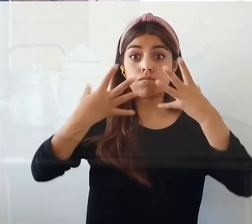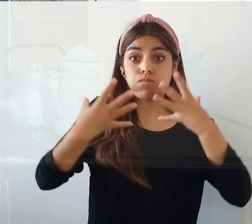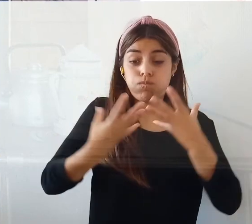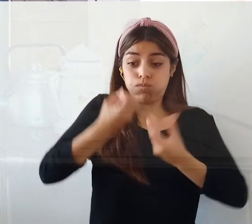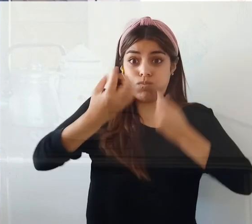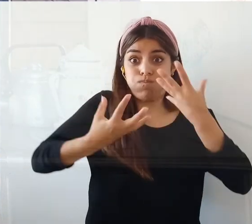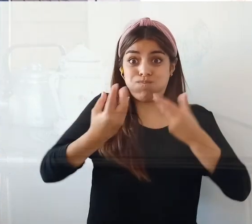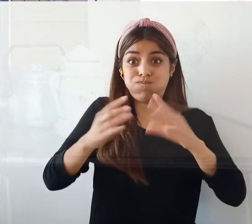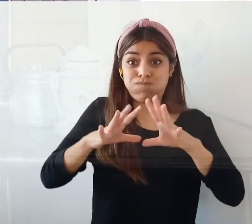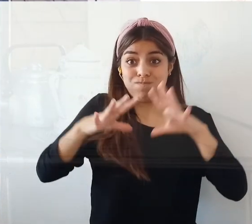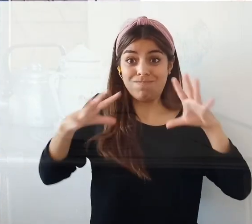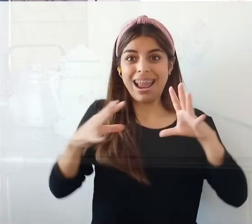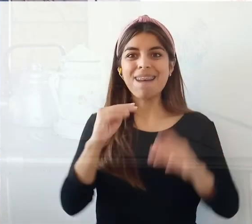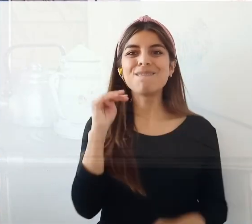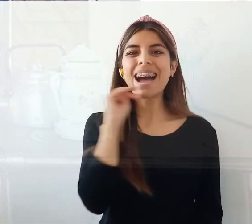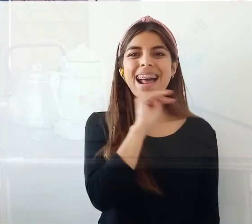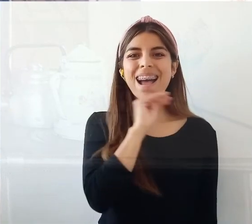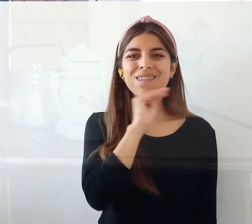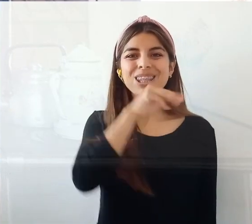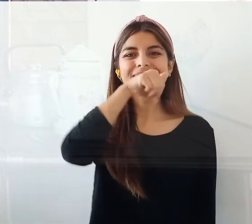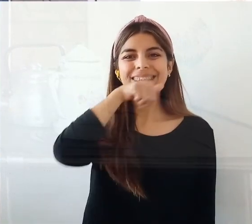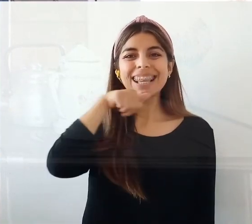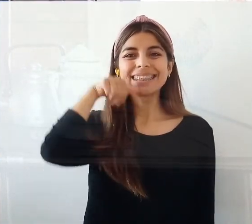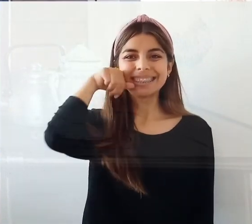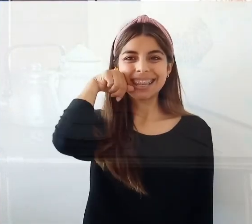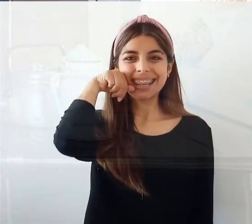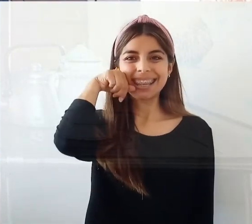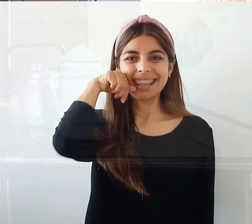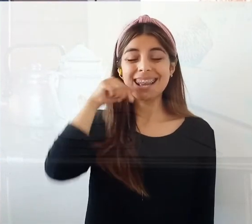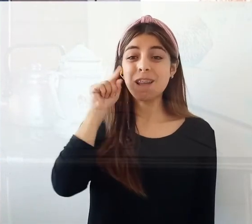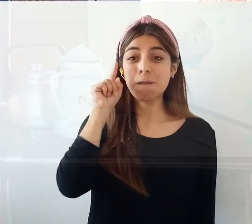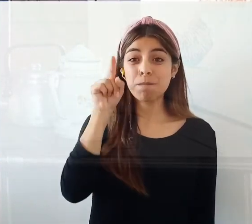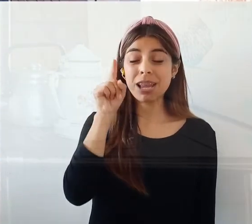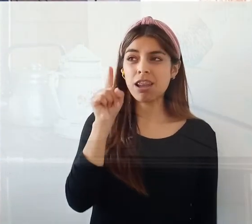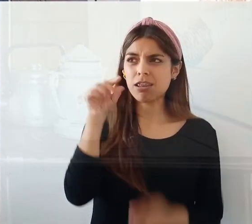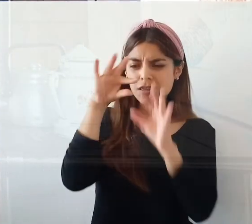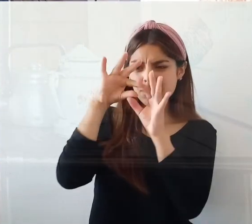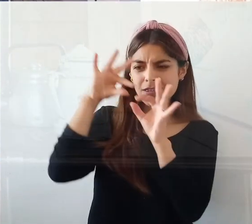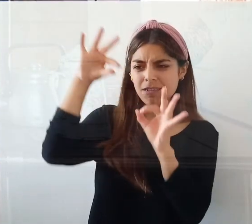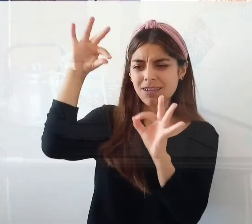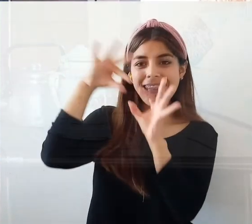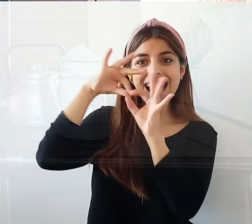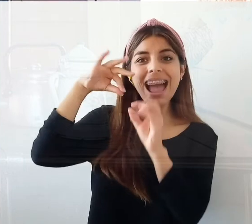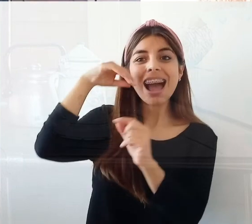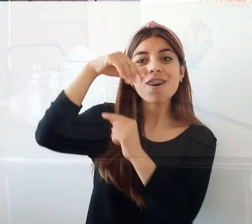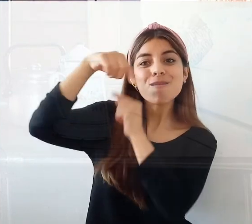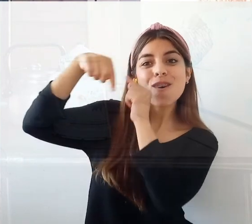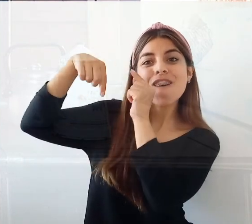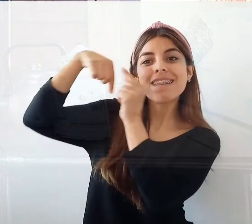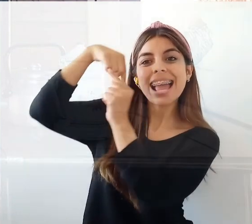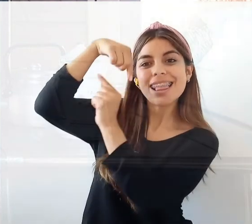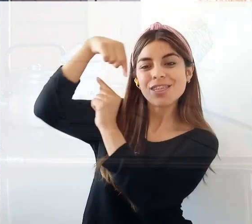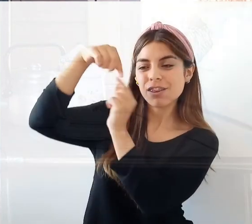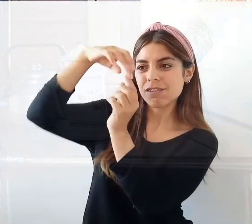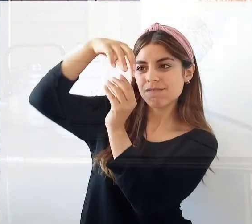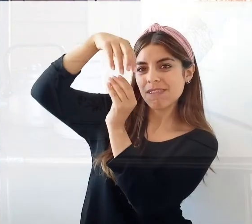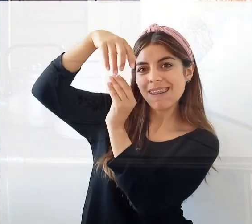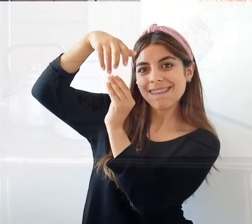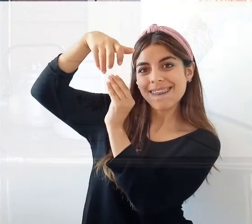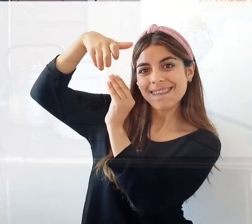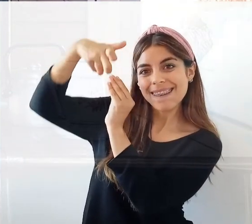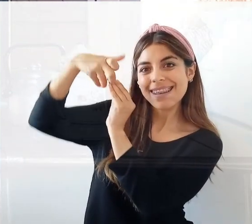se seca el material. Y por acá de las marritas hay que irlo corriendo porque si no queda pintada porque esto,